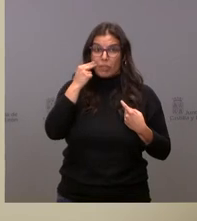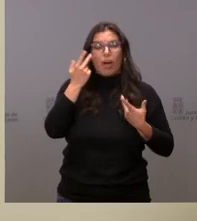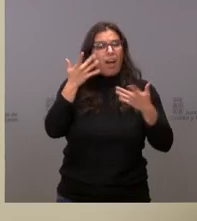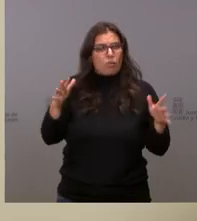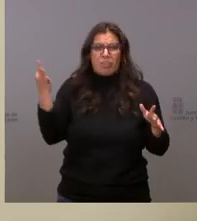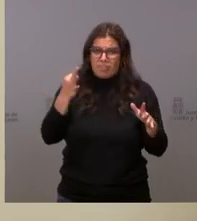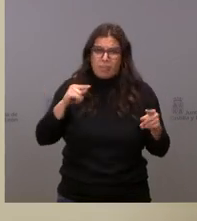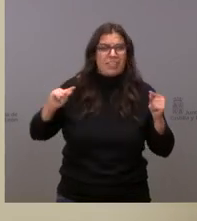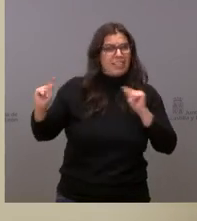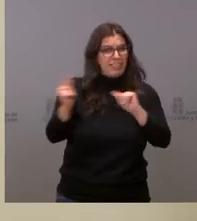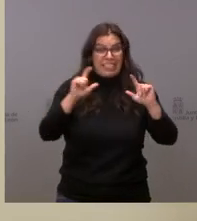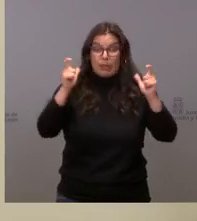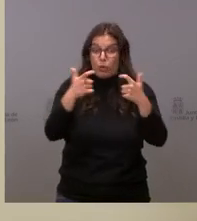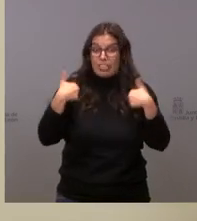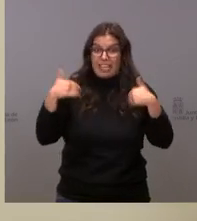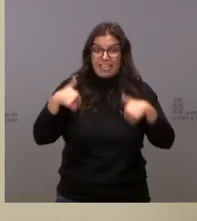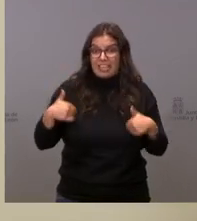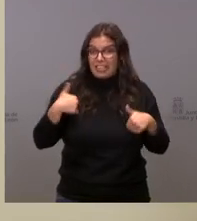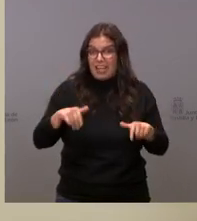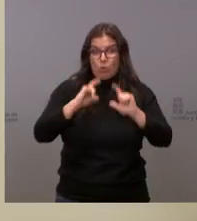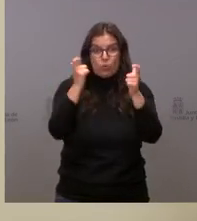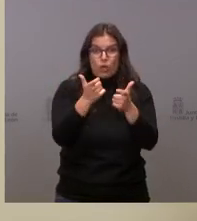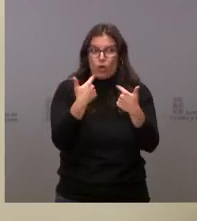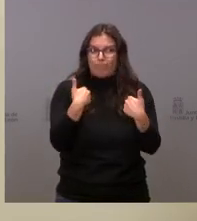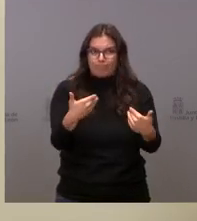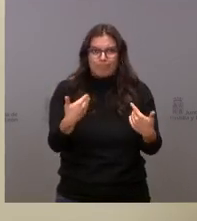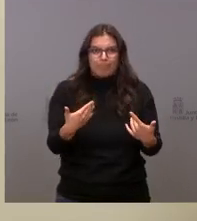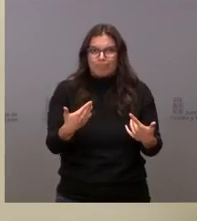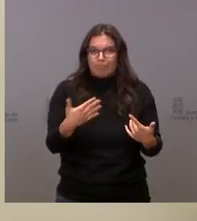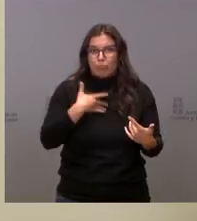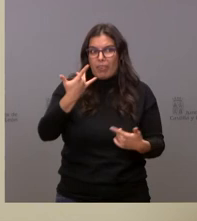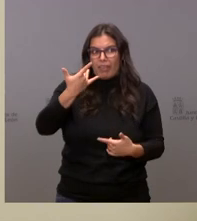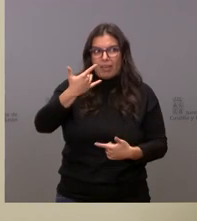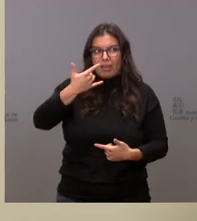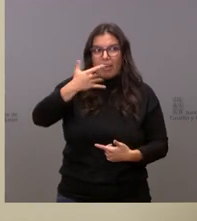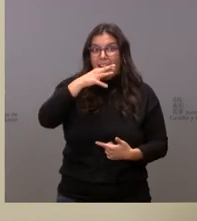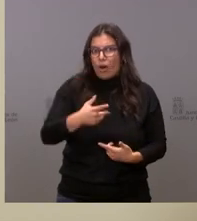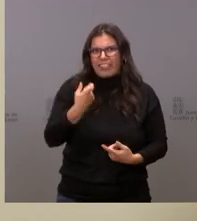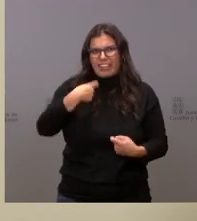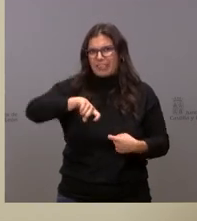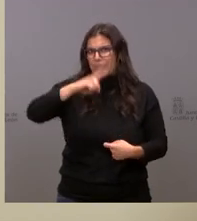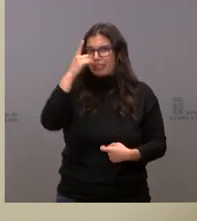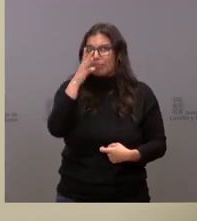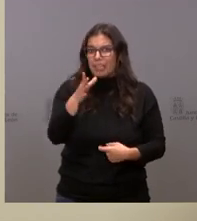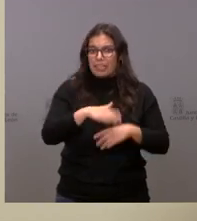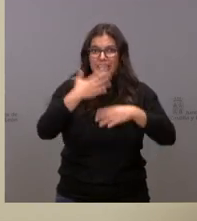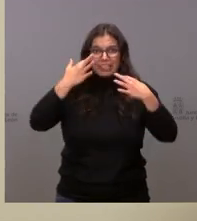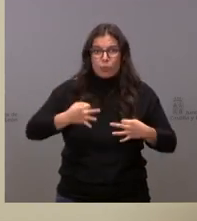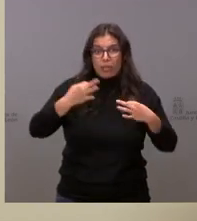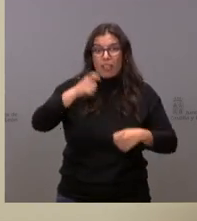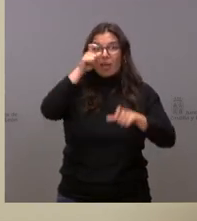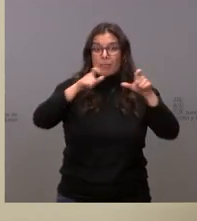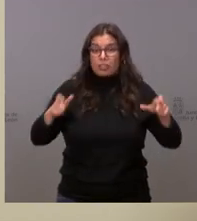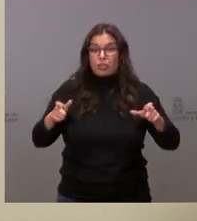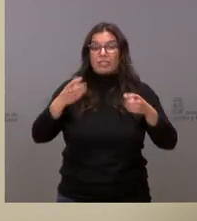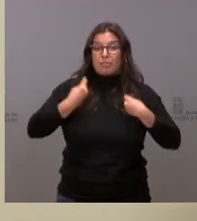esa reunión esa reunión es hoy probablemente más necesaria que nunca para asegurar a los ciudadanos que viven en nuestras